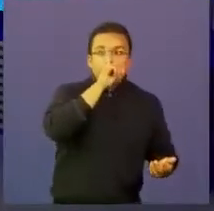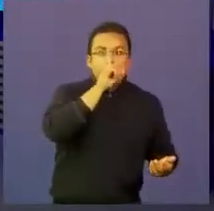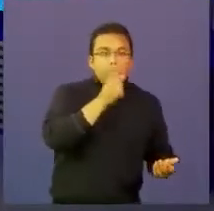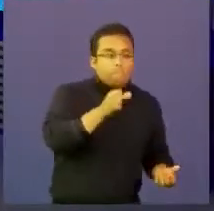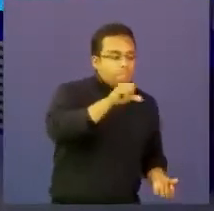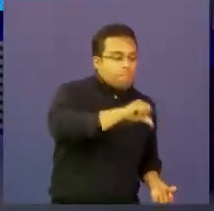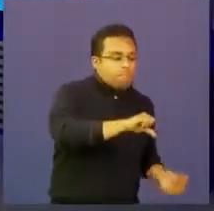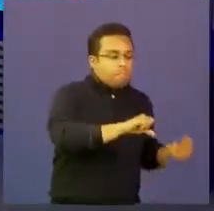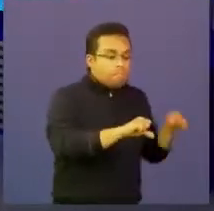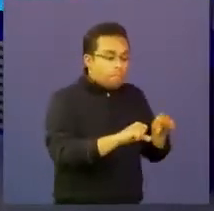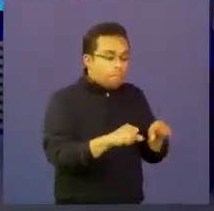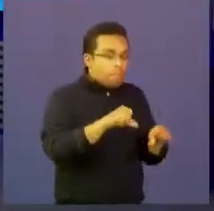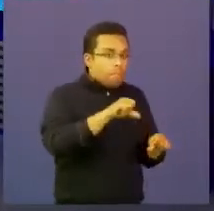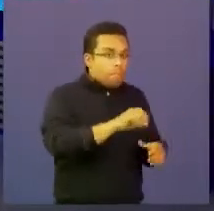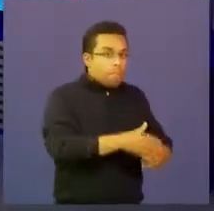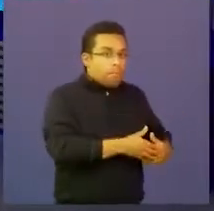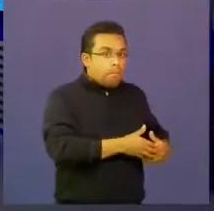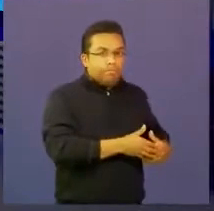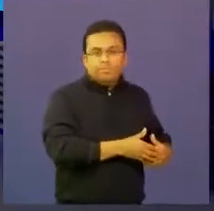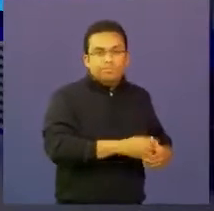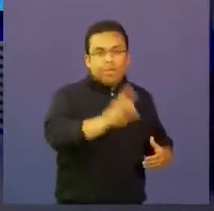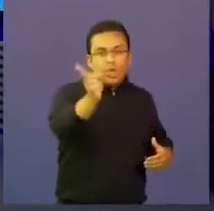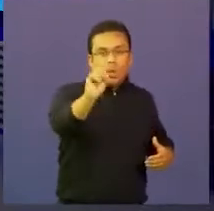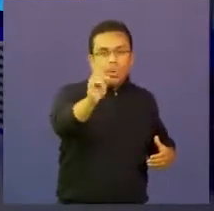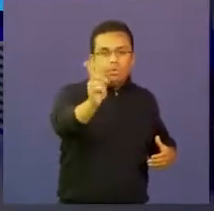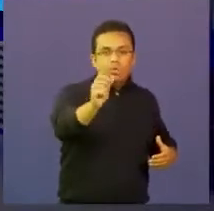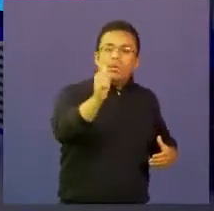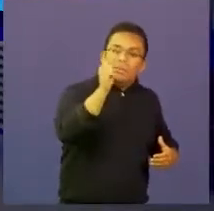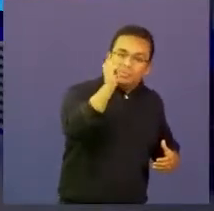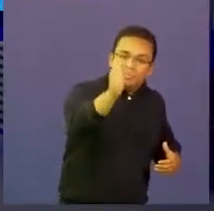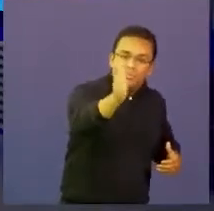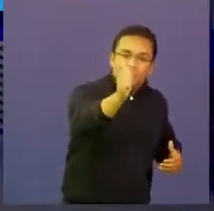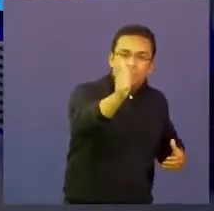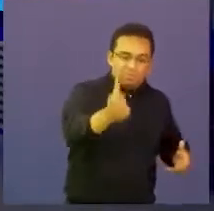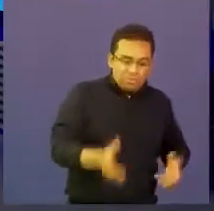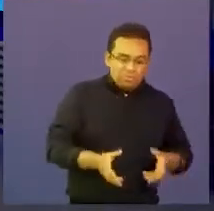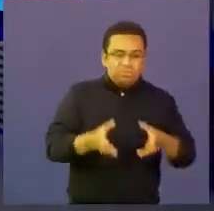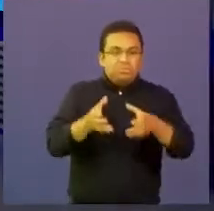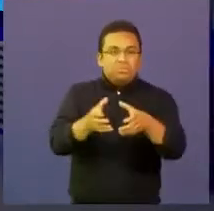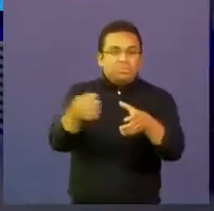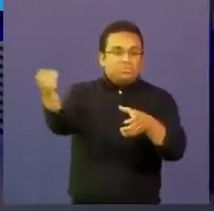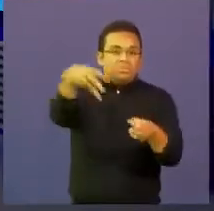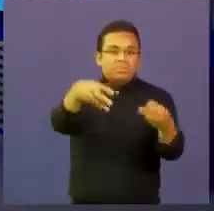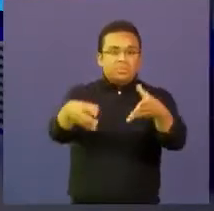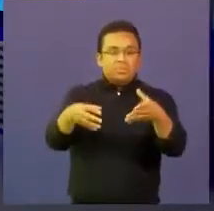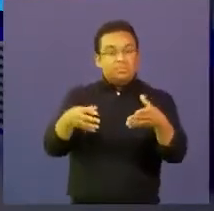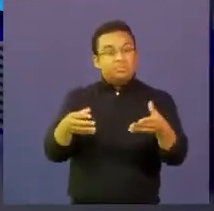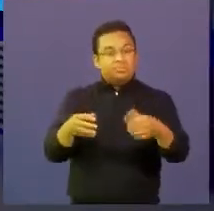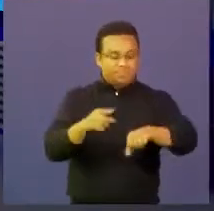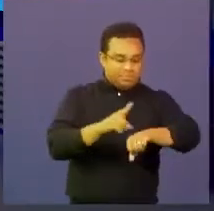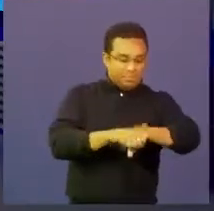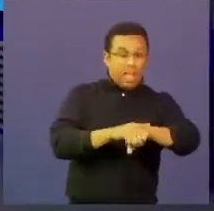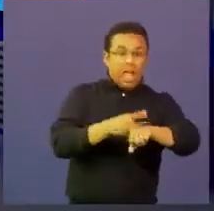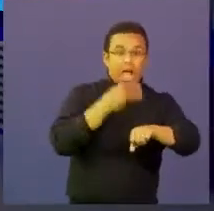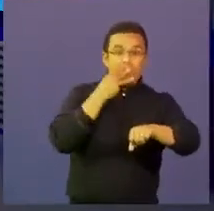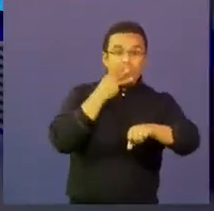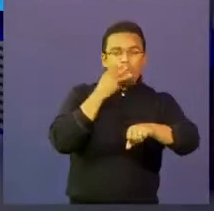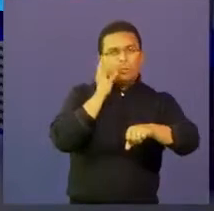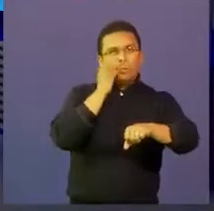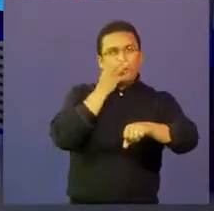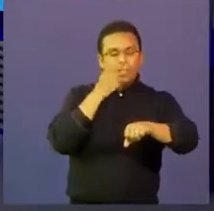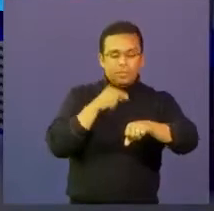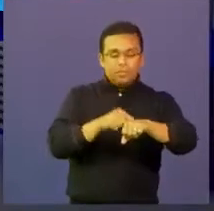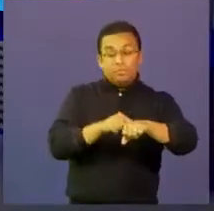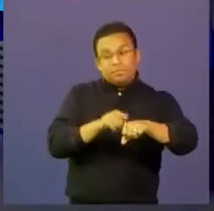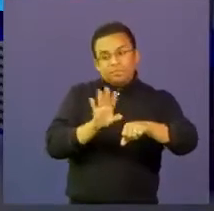perfecta cada uno le pone el sazón que quiera a la hora del almuerzo me dio por hablar del sazón eso está muy bien ¿por qué?